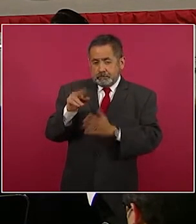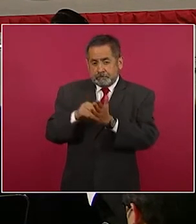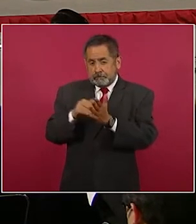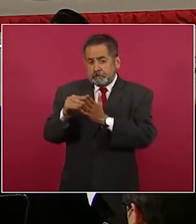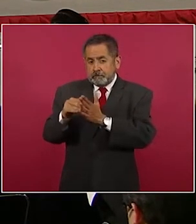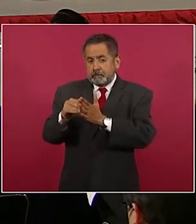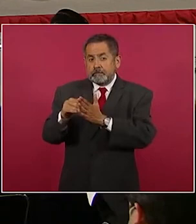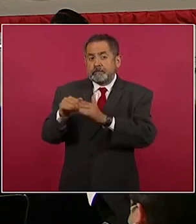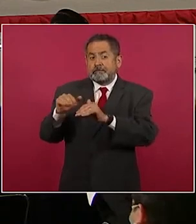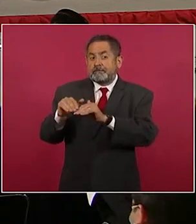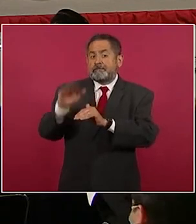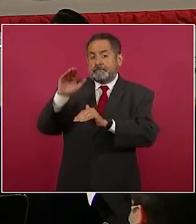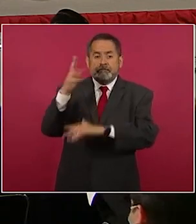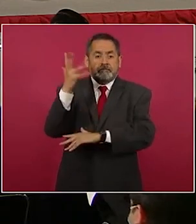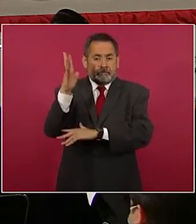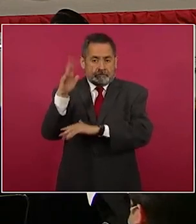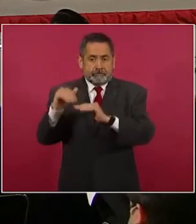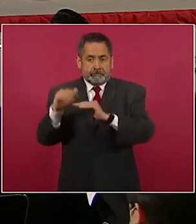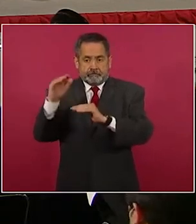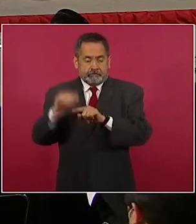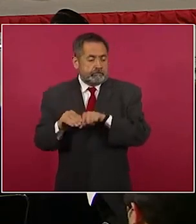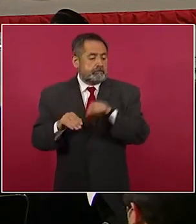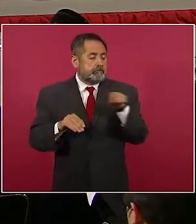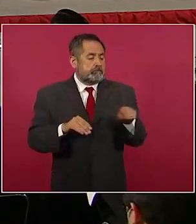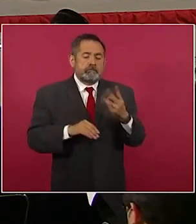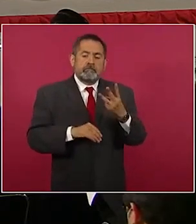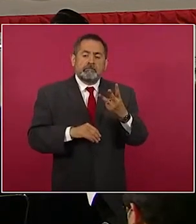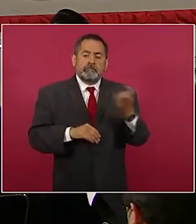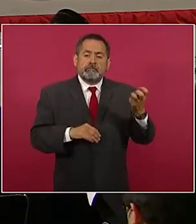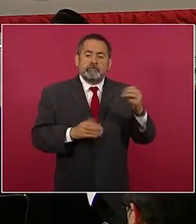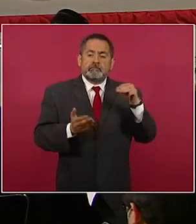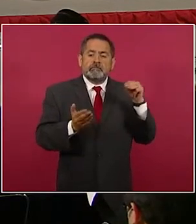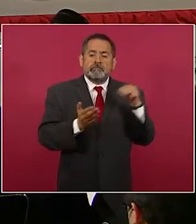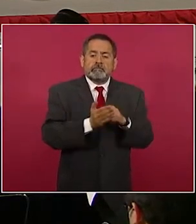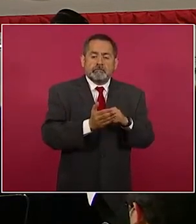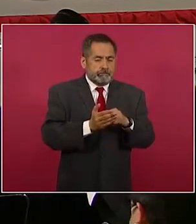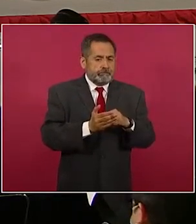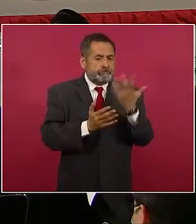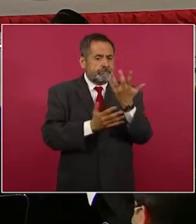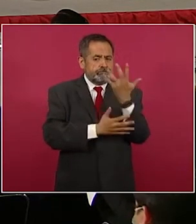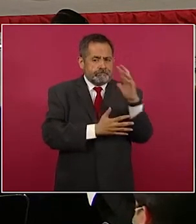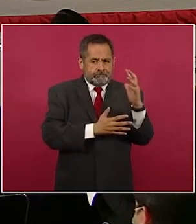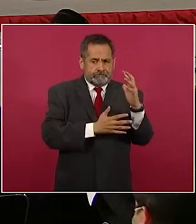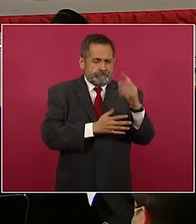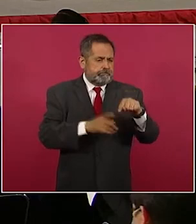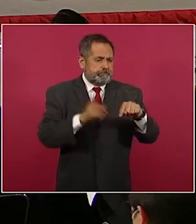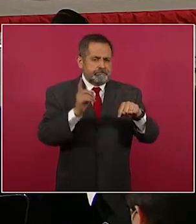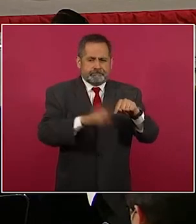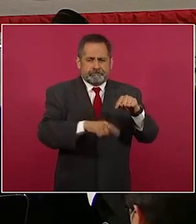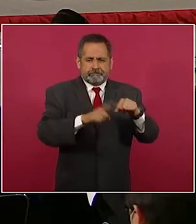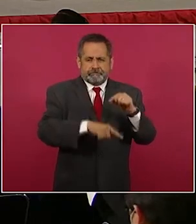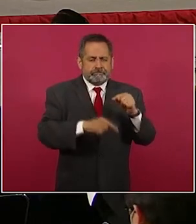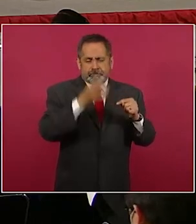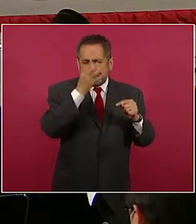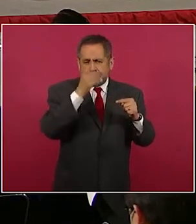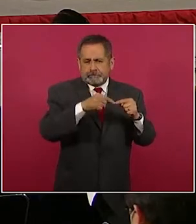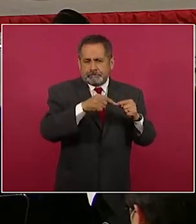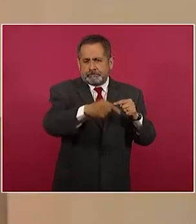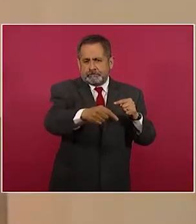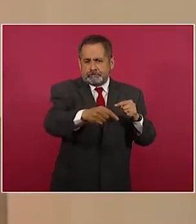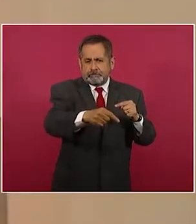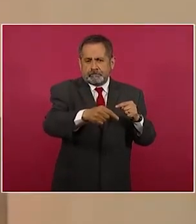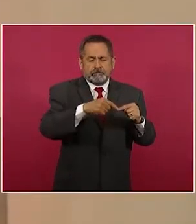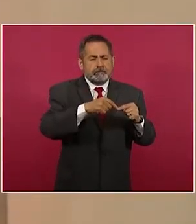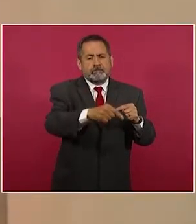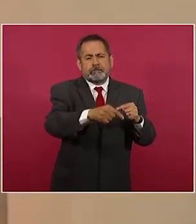millones de árboles sembrados contra los 300 mil árboles que sólo van a ser en el tramo 5